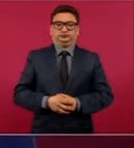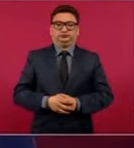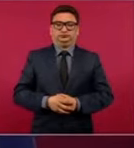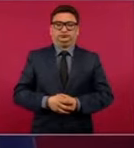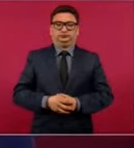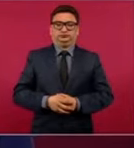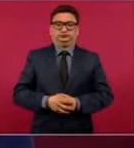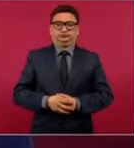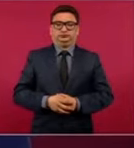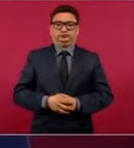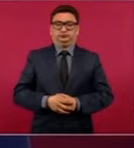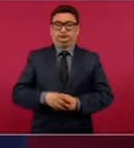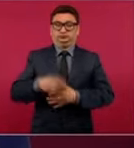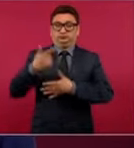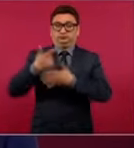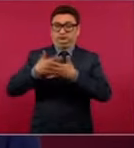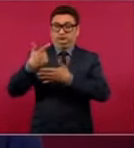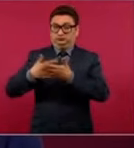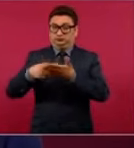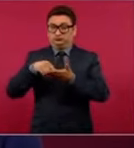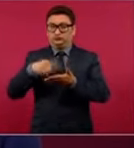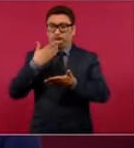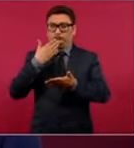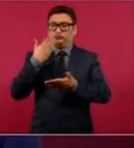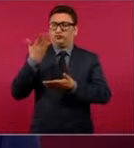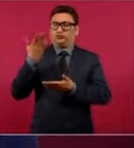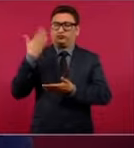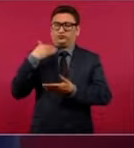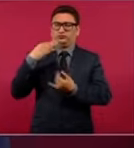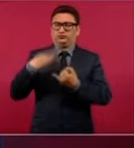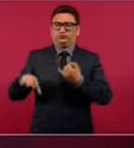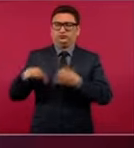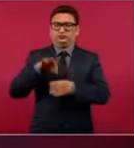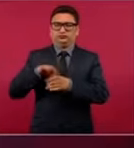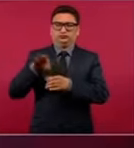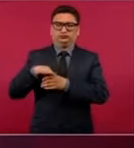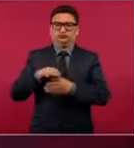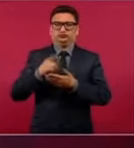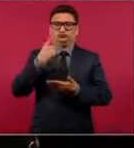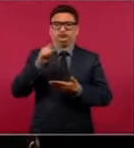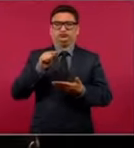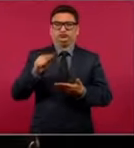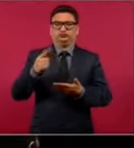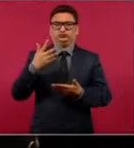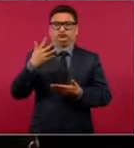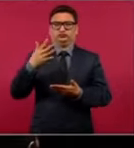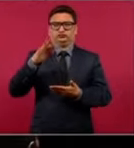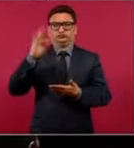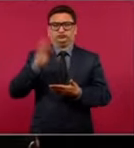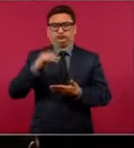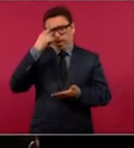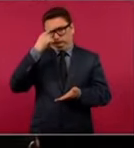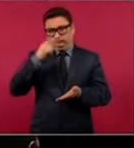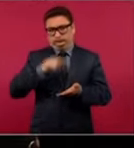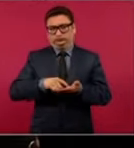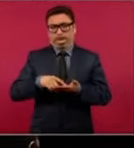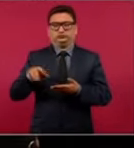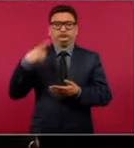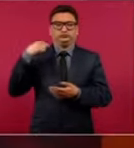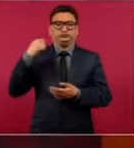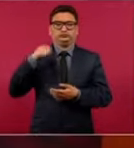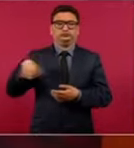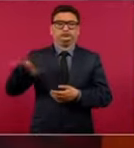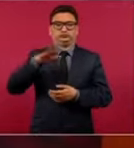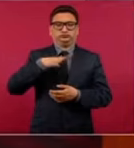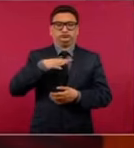ni registro, porque en la última elección creo que sacó 1.5 por ciento. Los tabasqueños siempre hemos sido